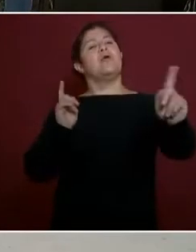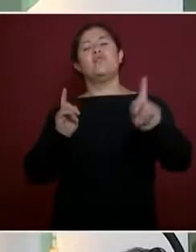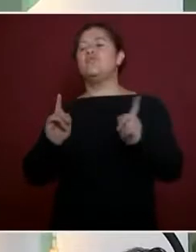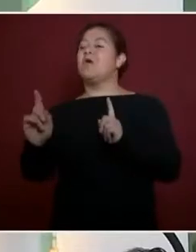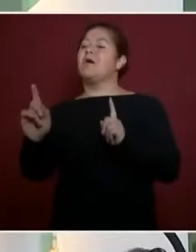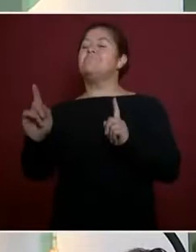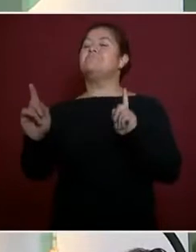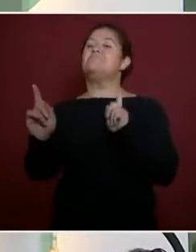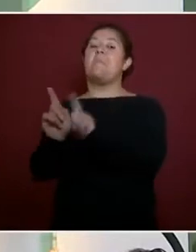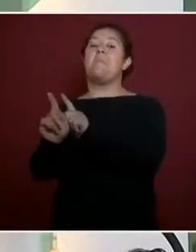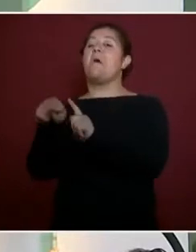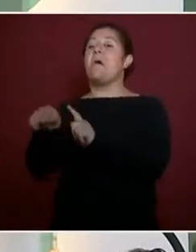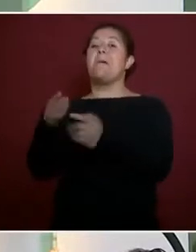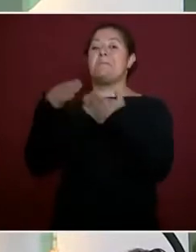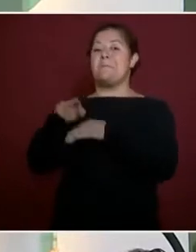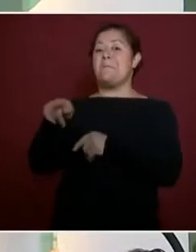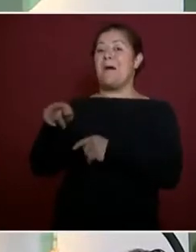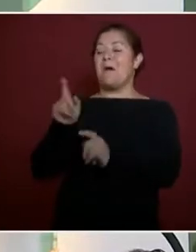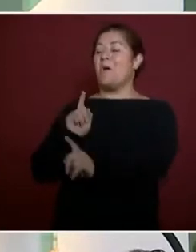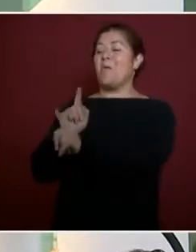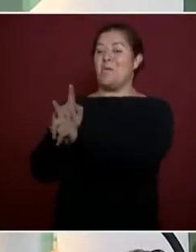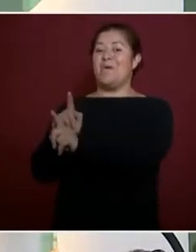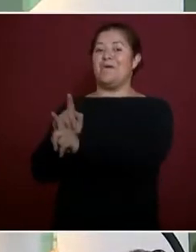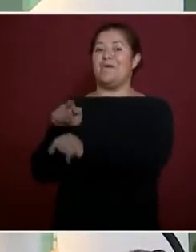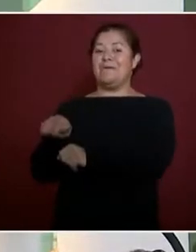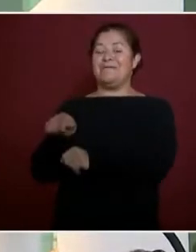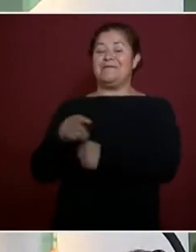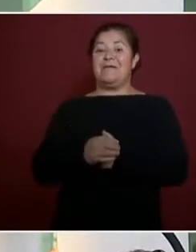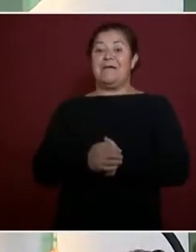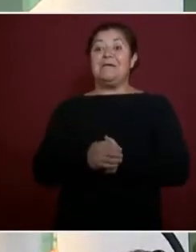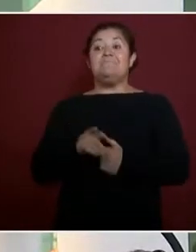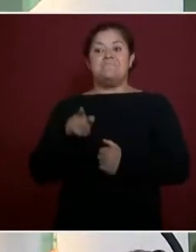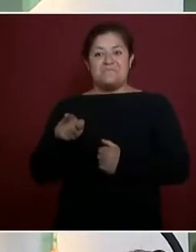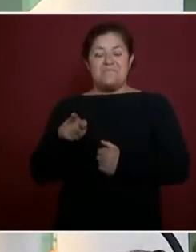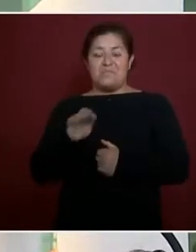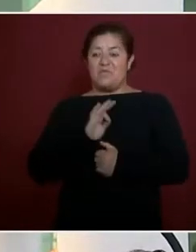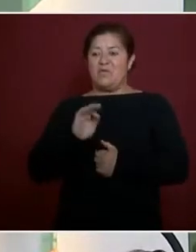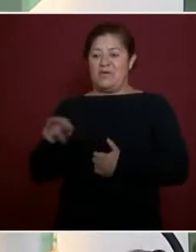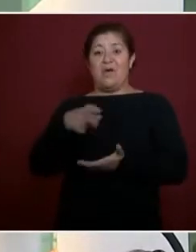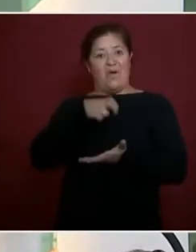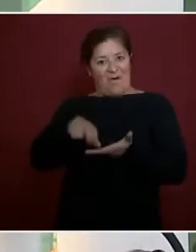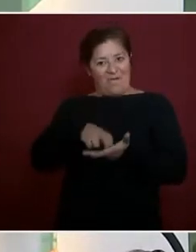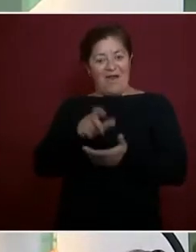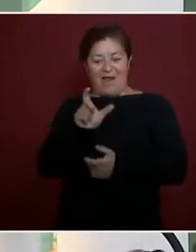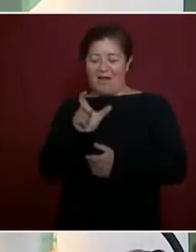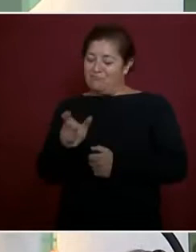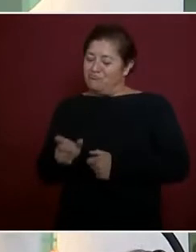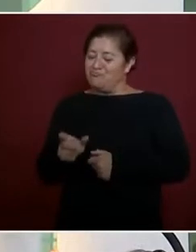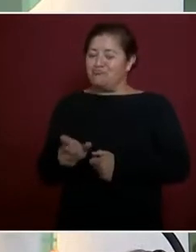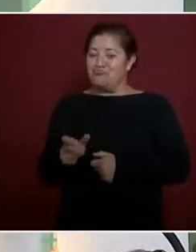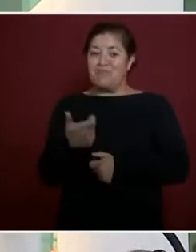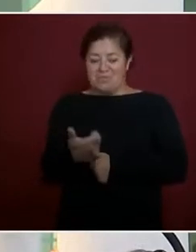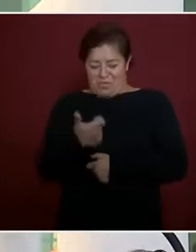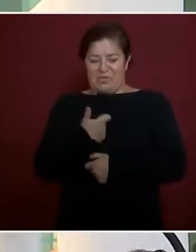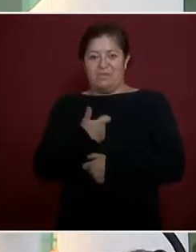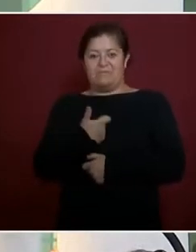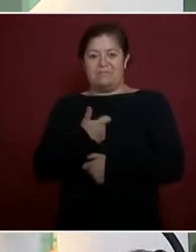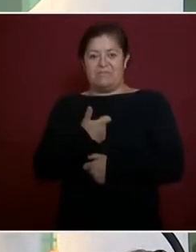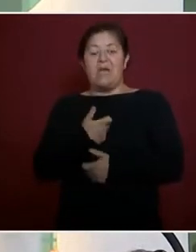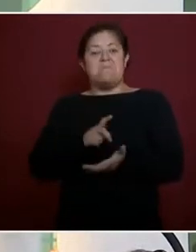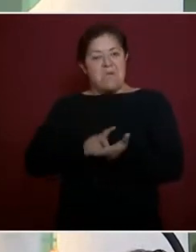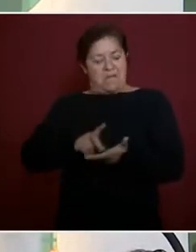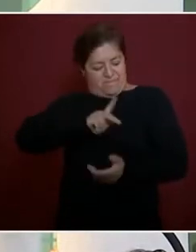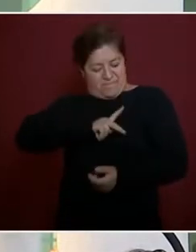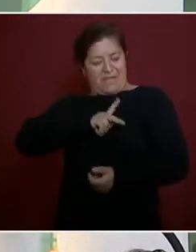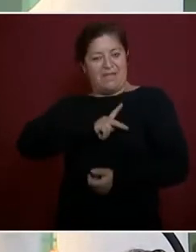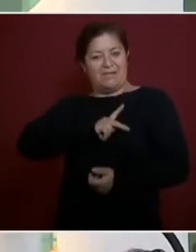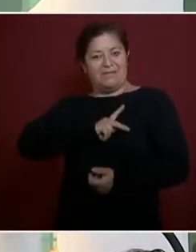y recoger, cobrar lo que por derecho le corresponde,